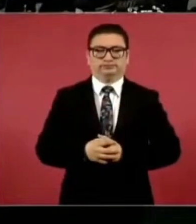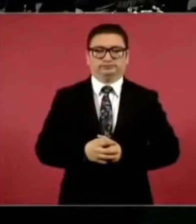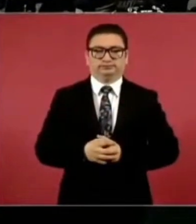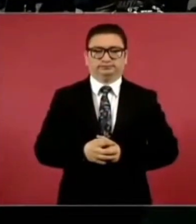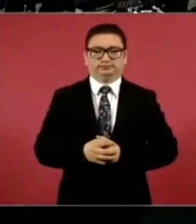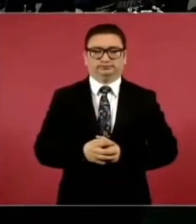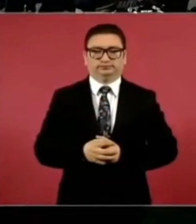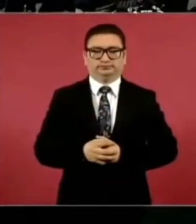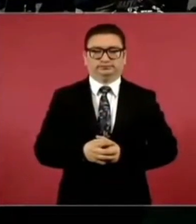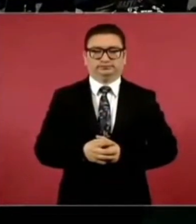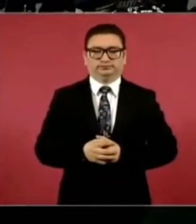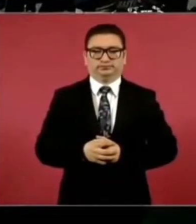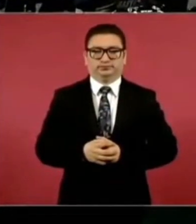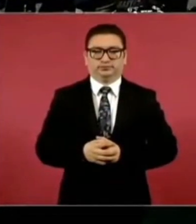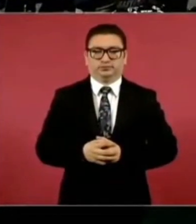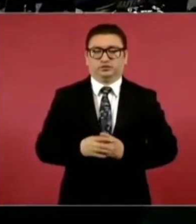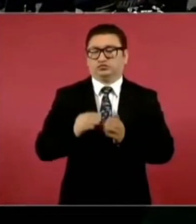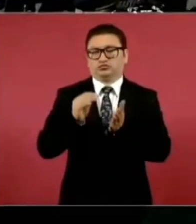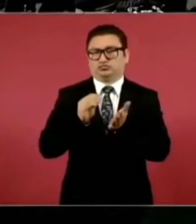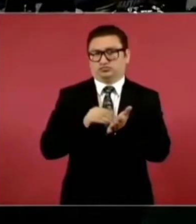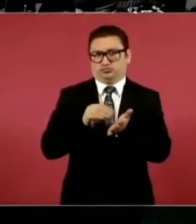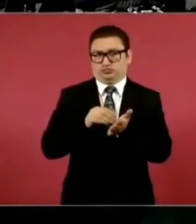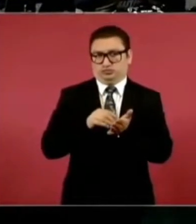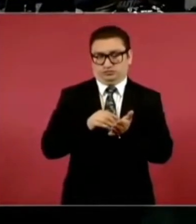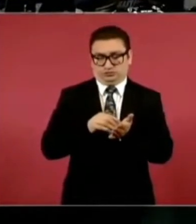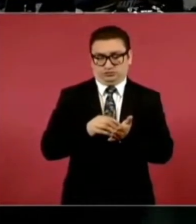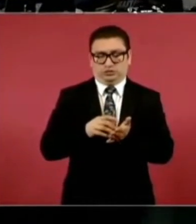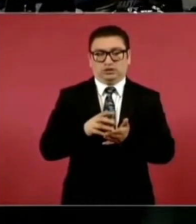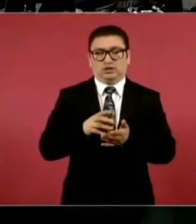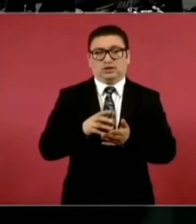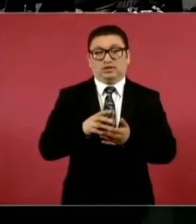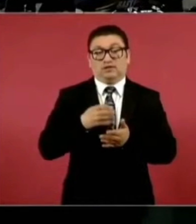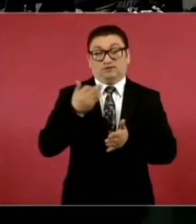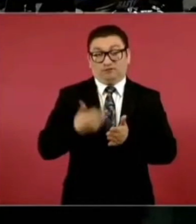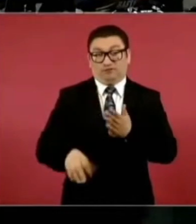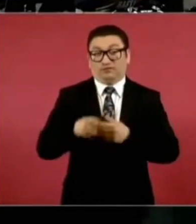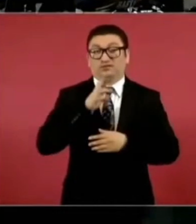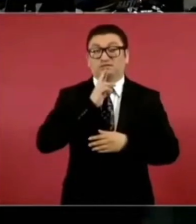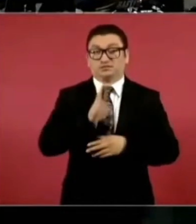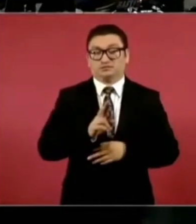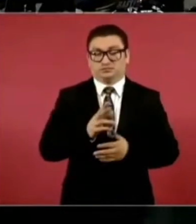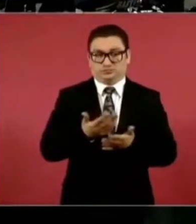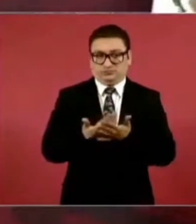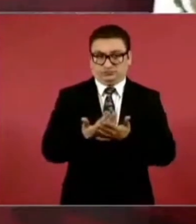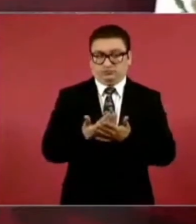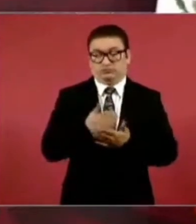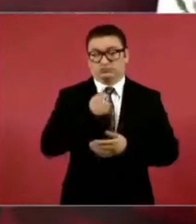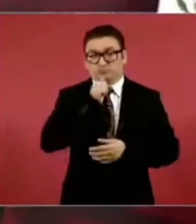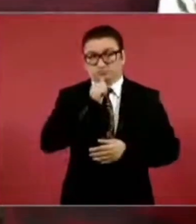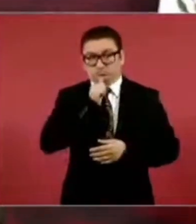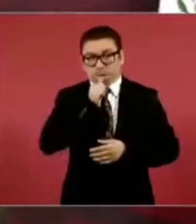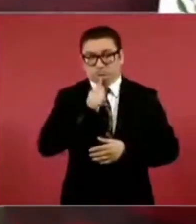todavía no hay respuesta pero